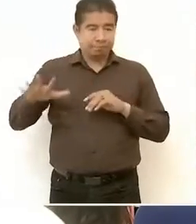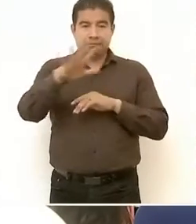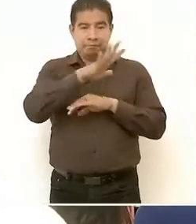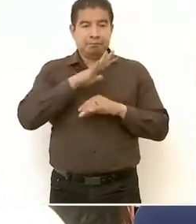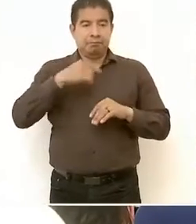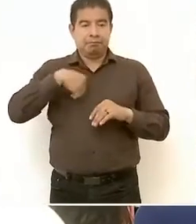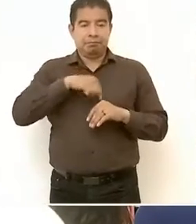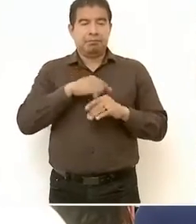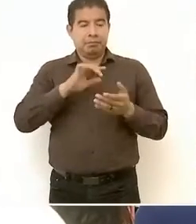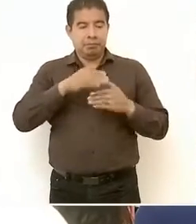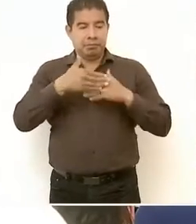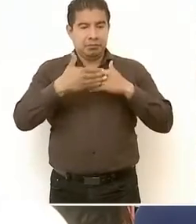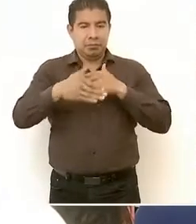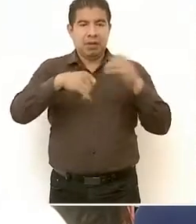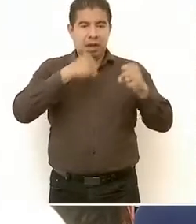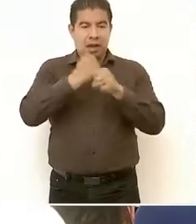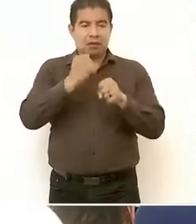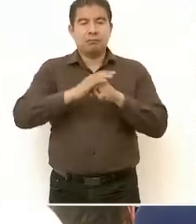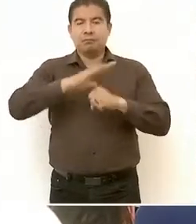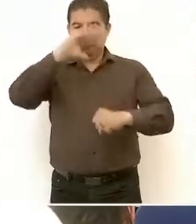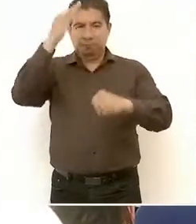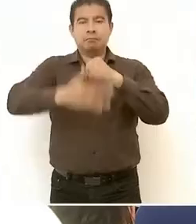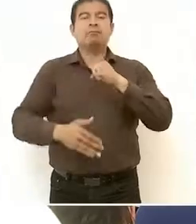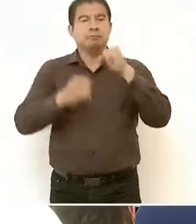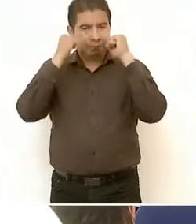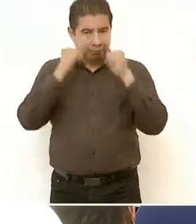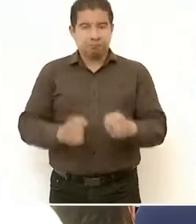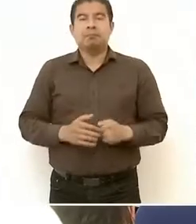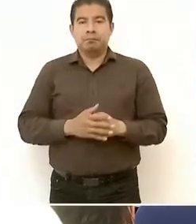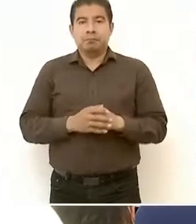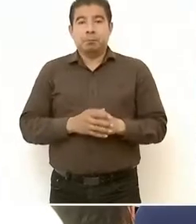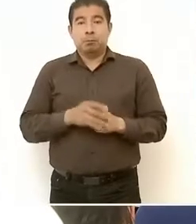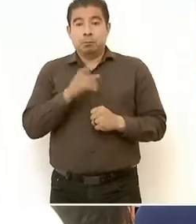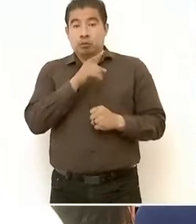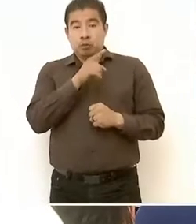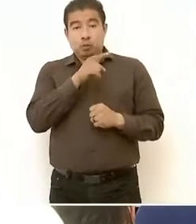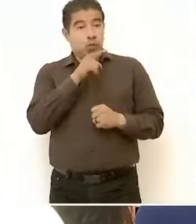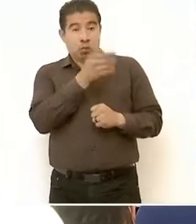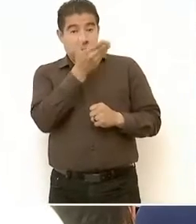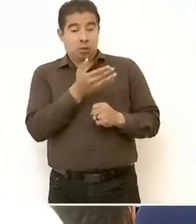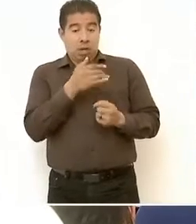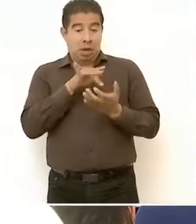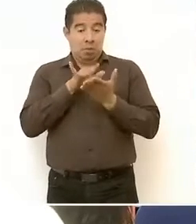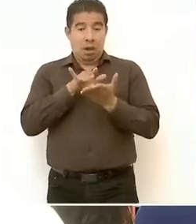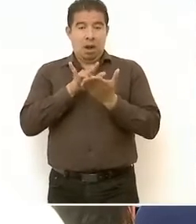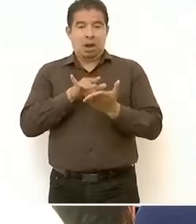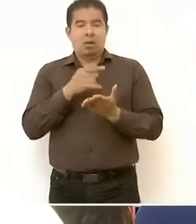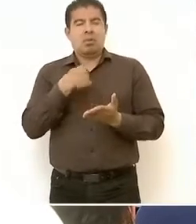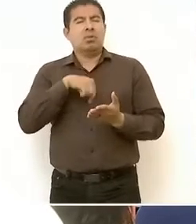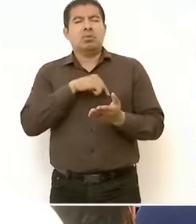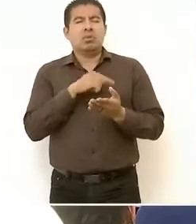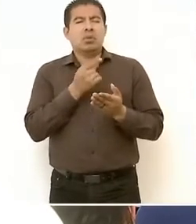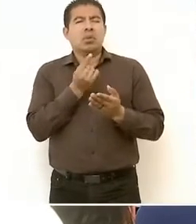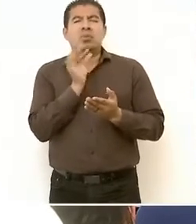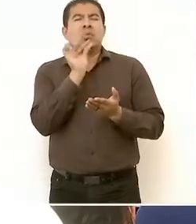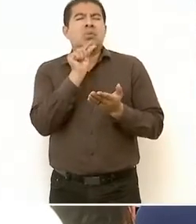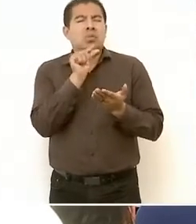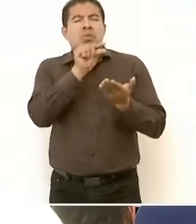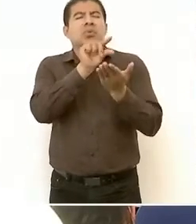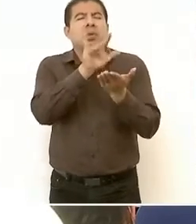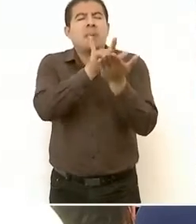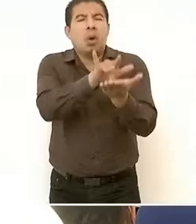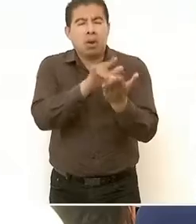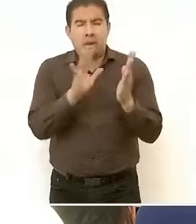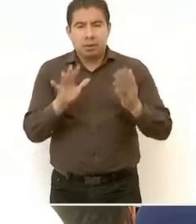lo vamos a lograr. Nosotros, usted está apoyando muchísimo, nosotros estábamos poniendo un granito de arena nada